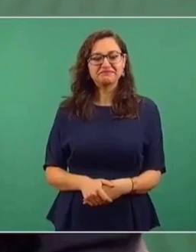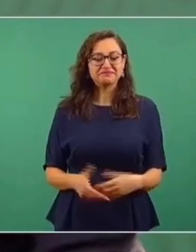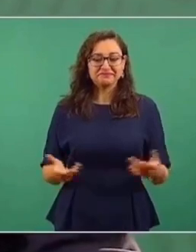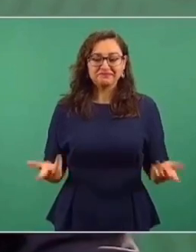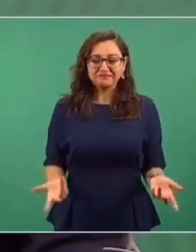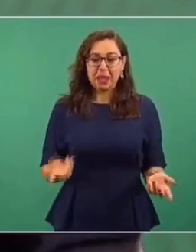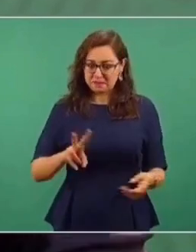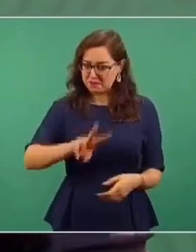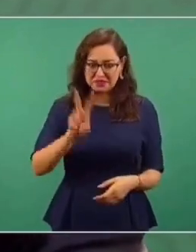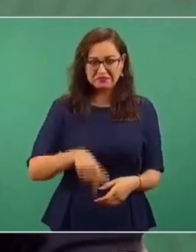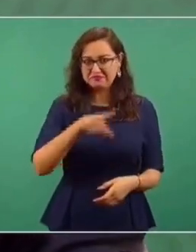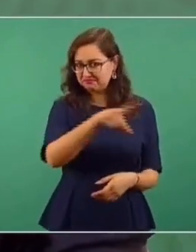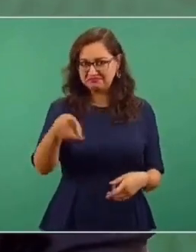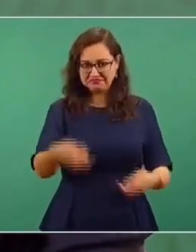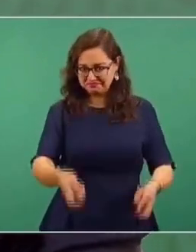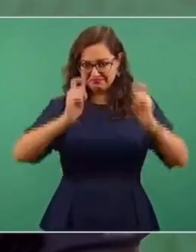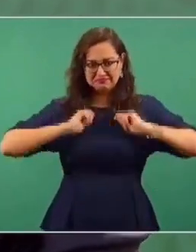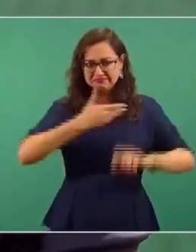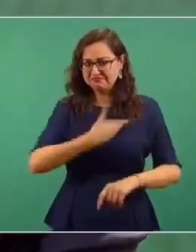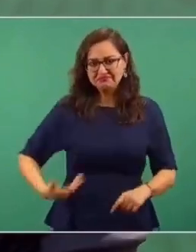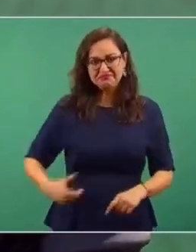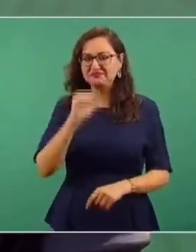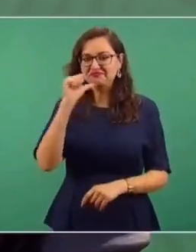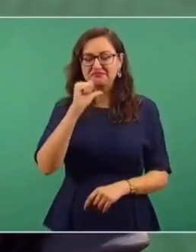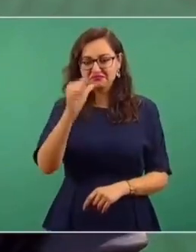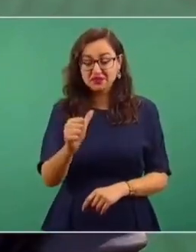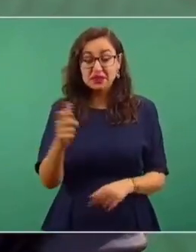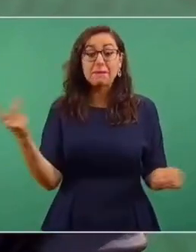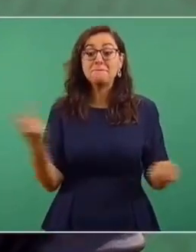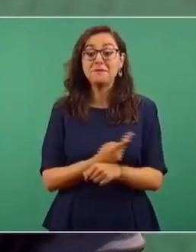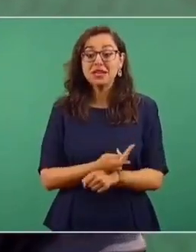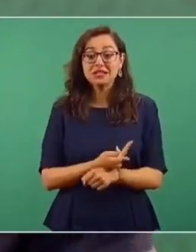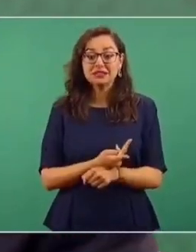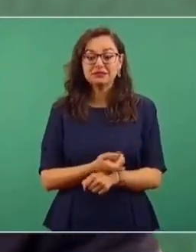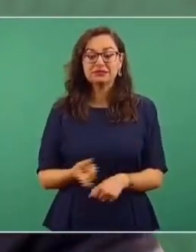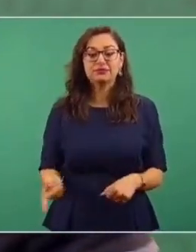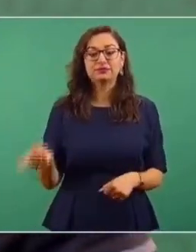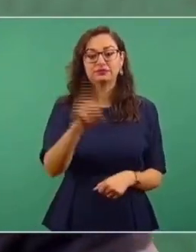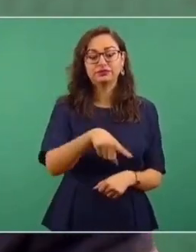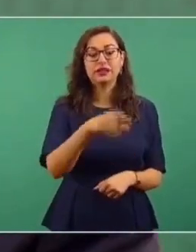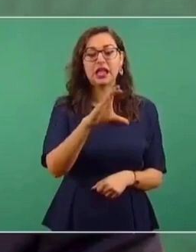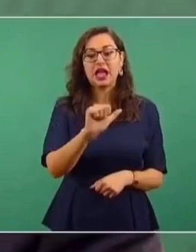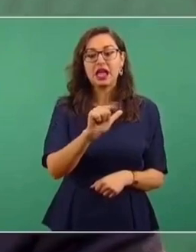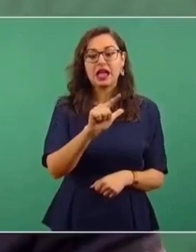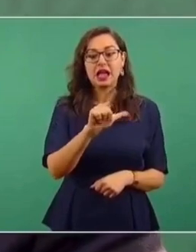Creo que después Calderón en represalia